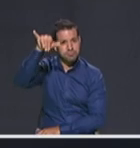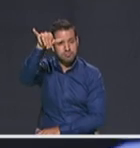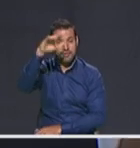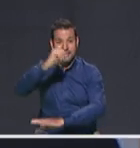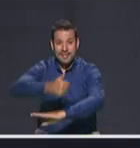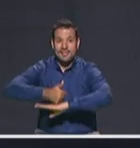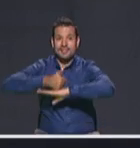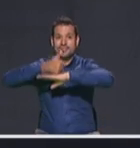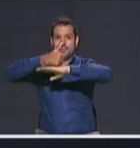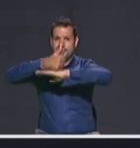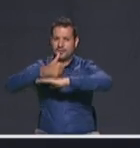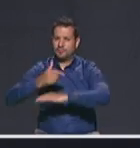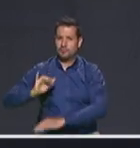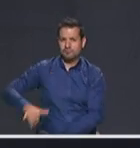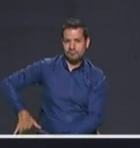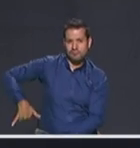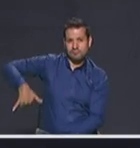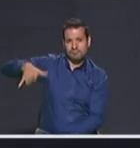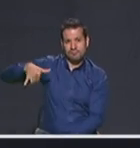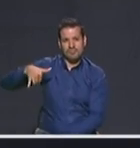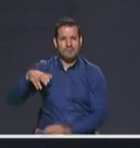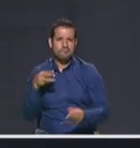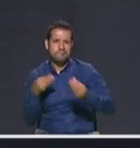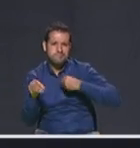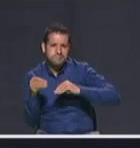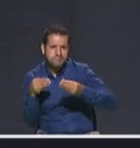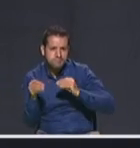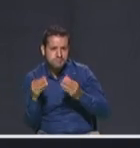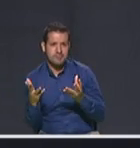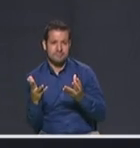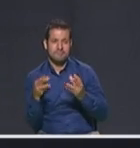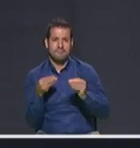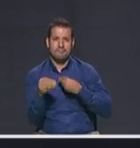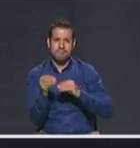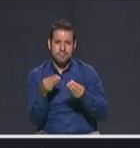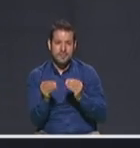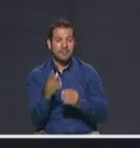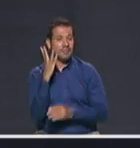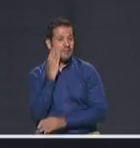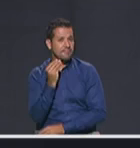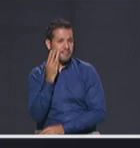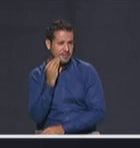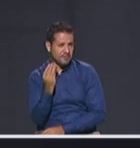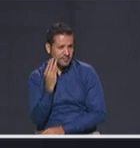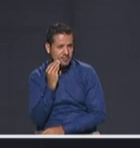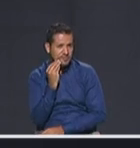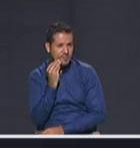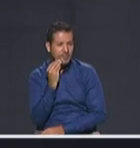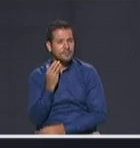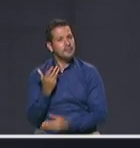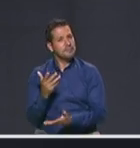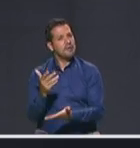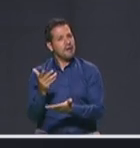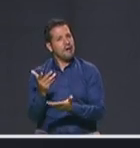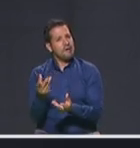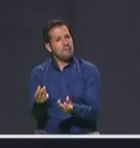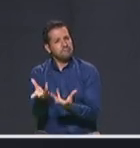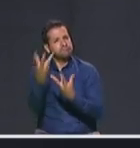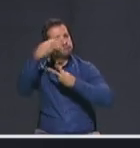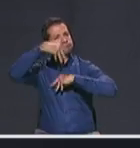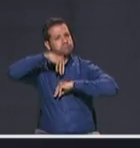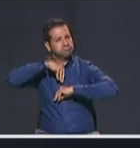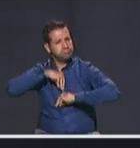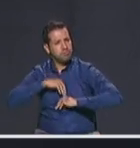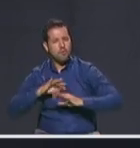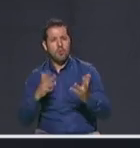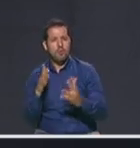ejecutivo de la Cámara Colombiana del Plástico y la experiencia que tengo me ha permitido implementar como en la